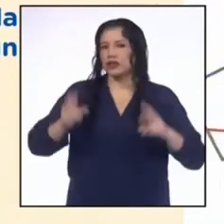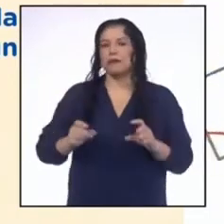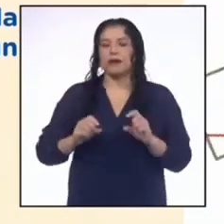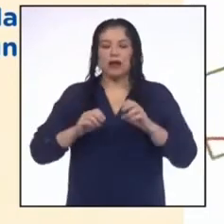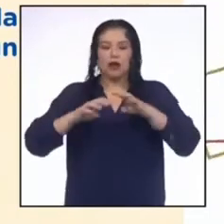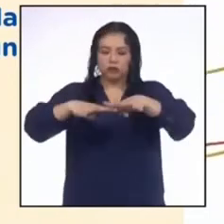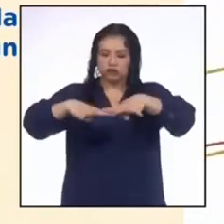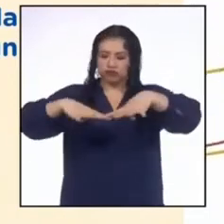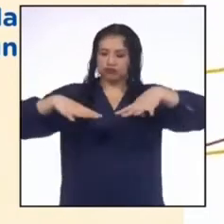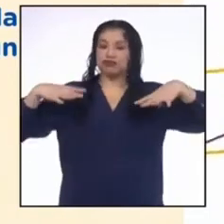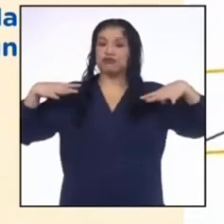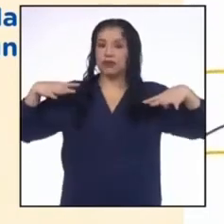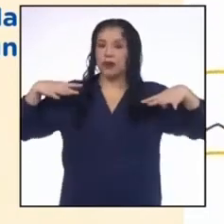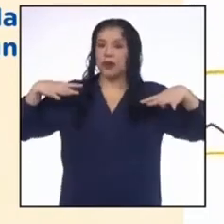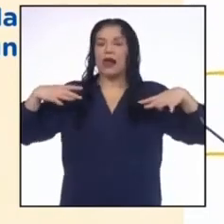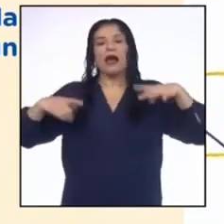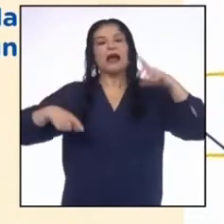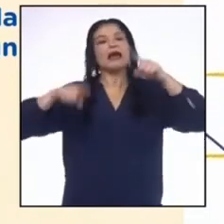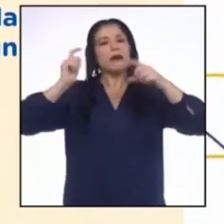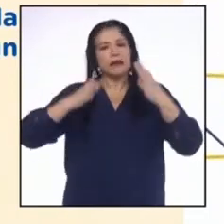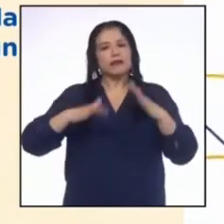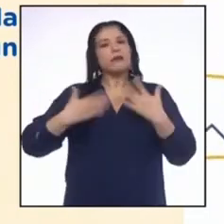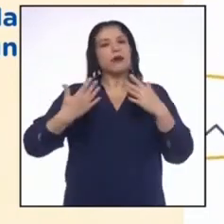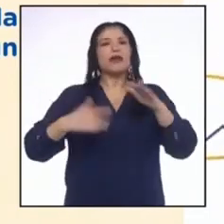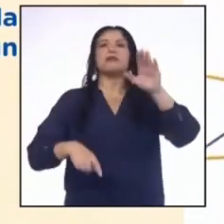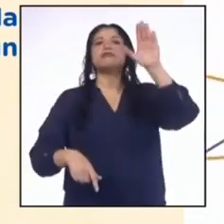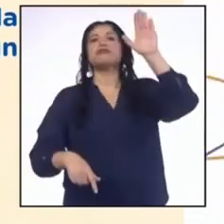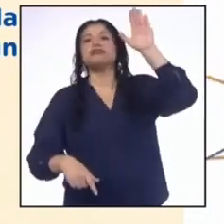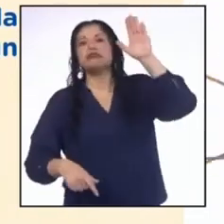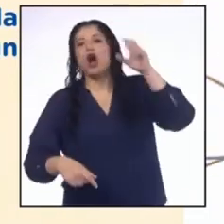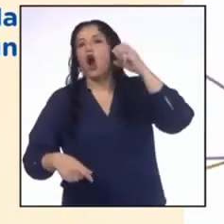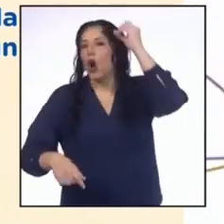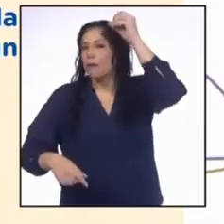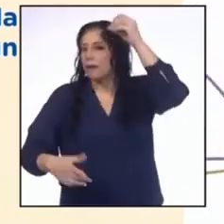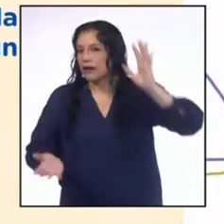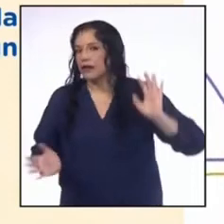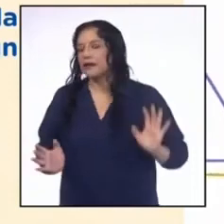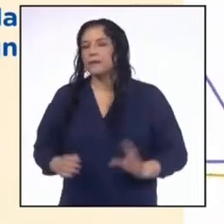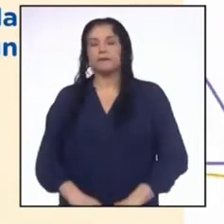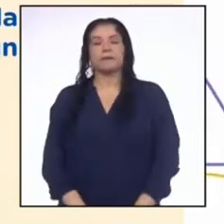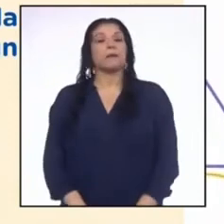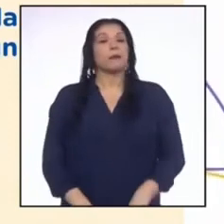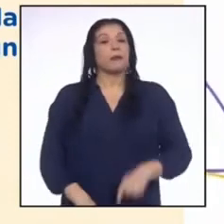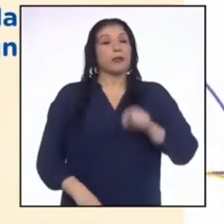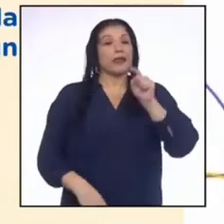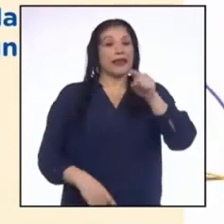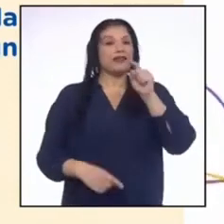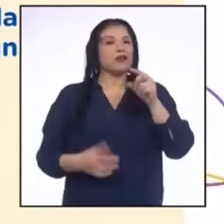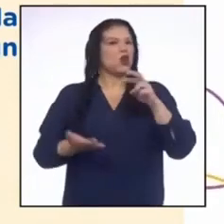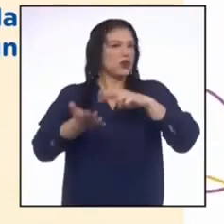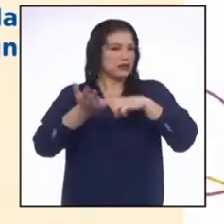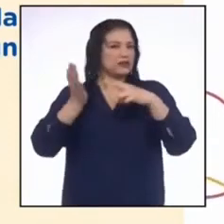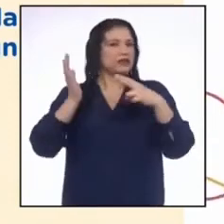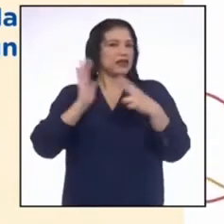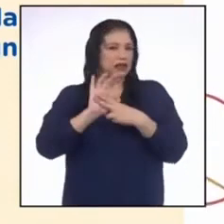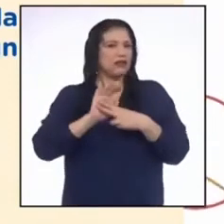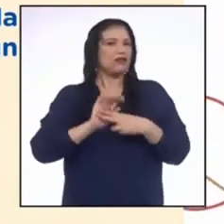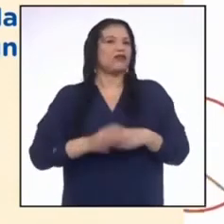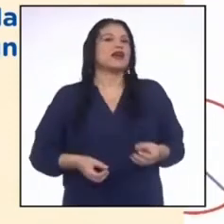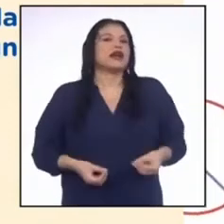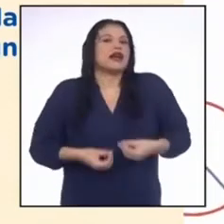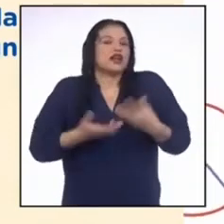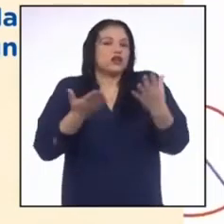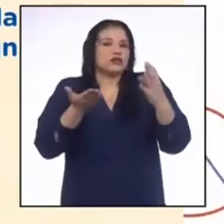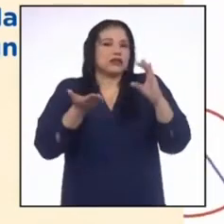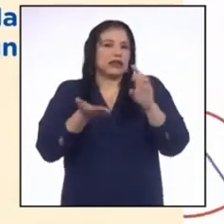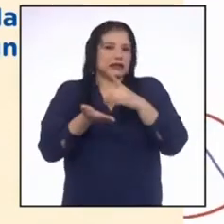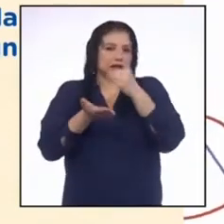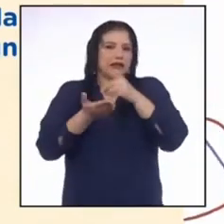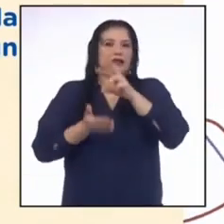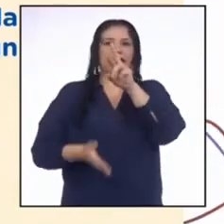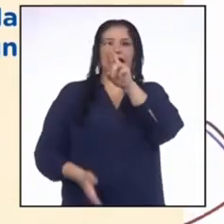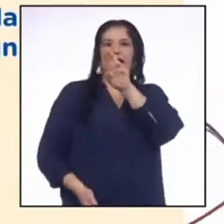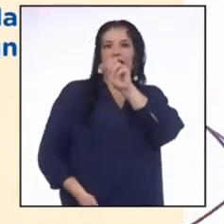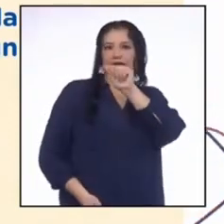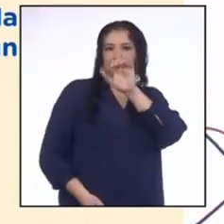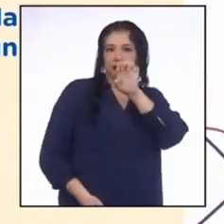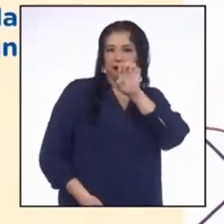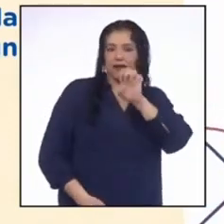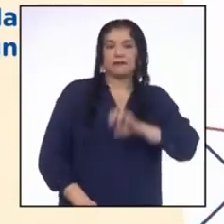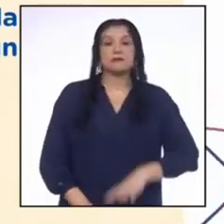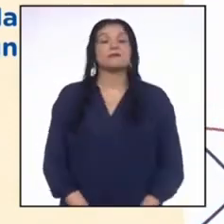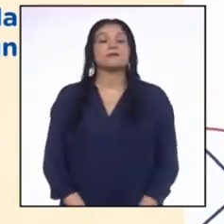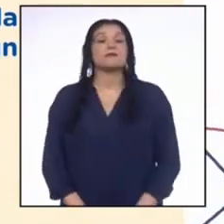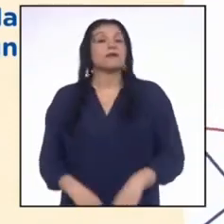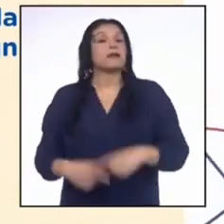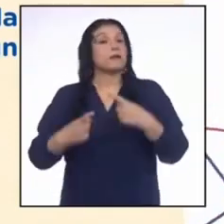auditorio que a veces interviene en la discusión. Esa es la definición que nos propone la Real Academia.